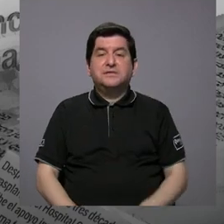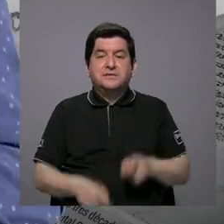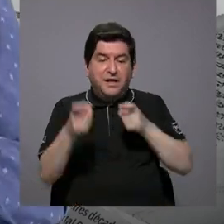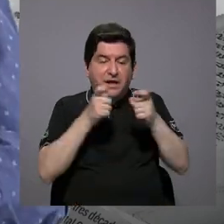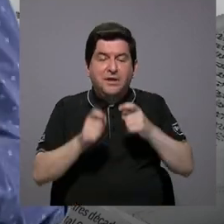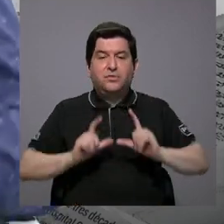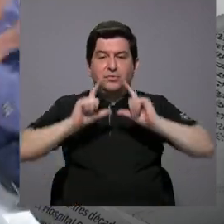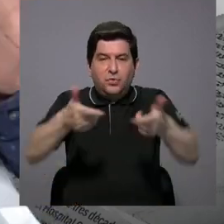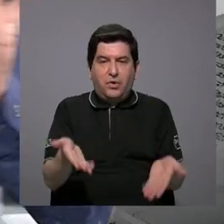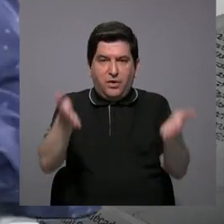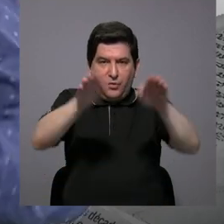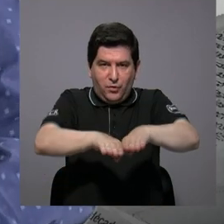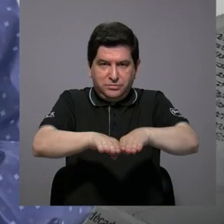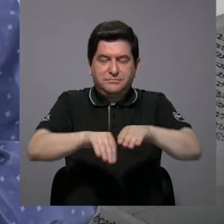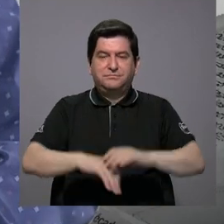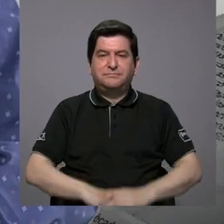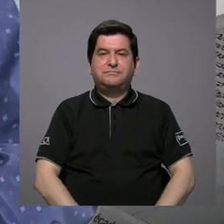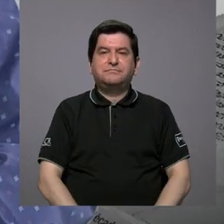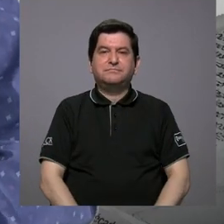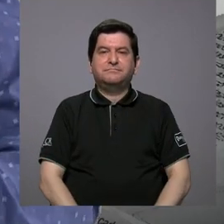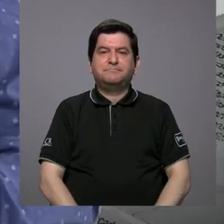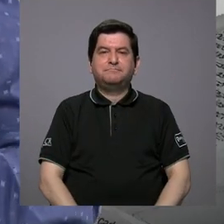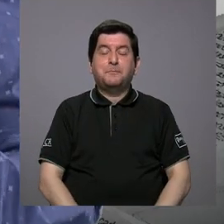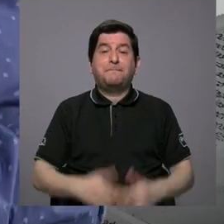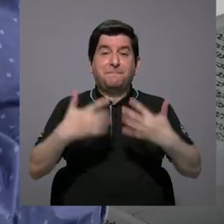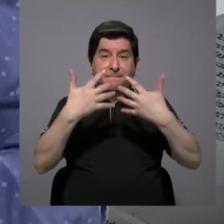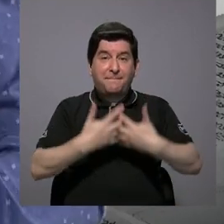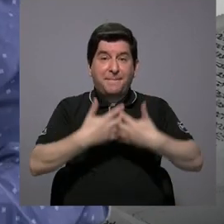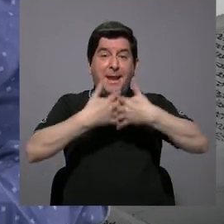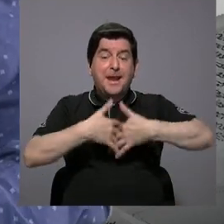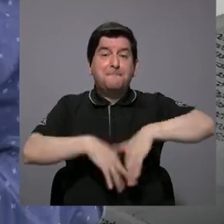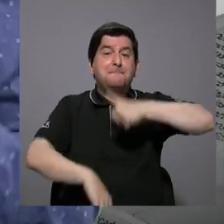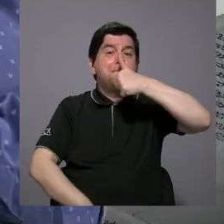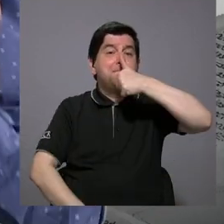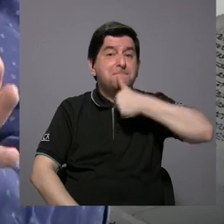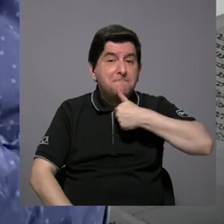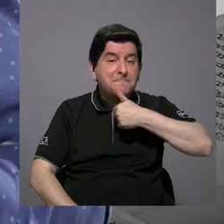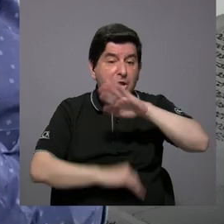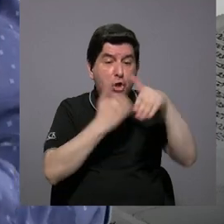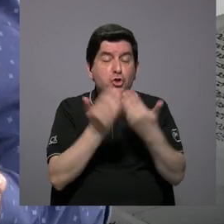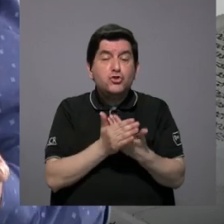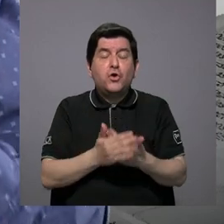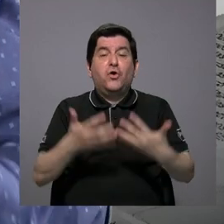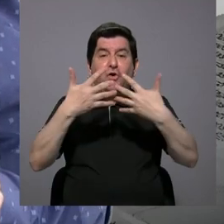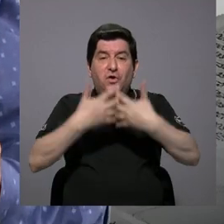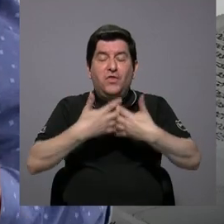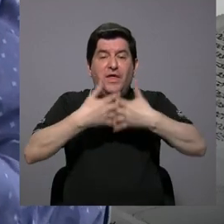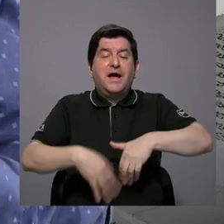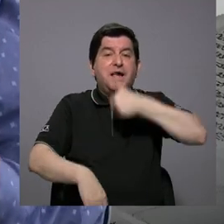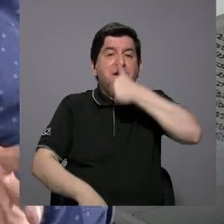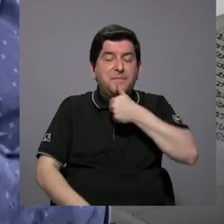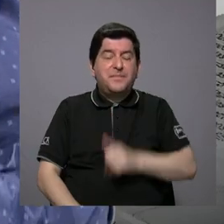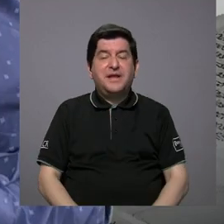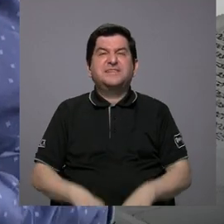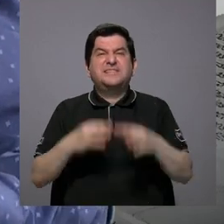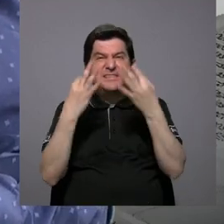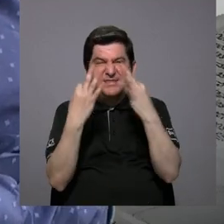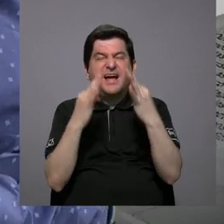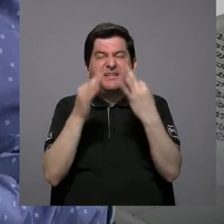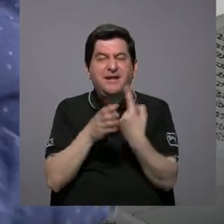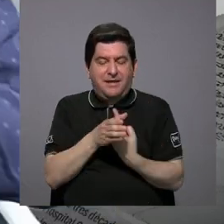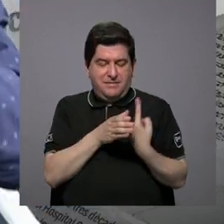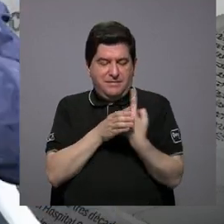Bueno, como empresa privada, toda empresa privada tiende al monopolio.